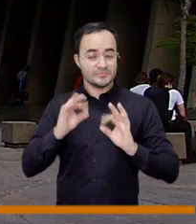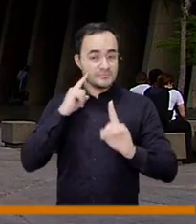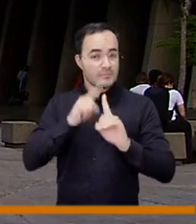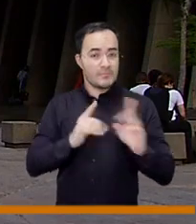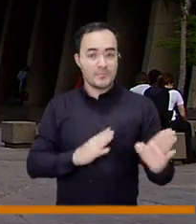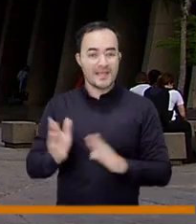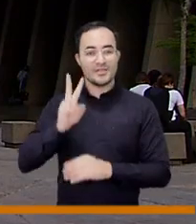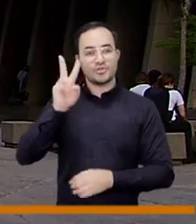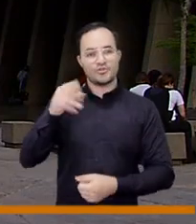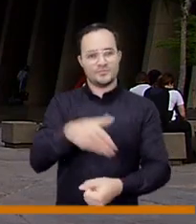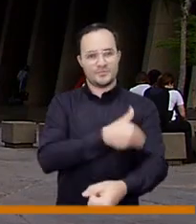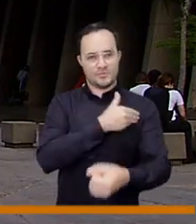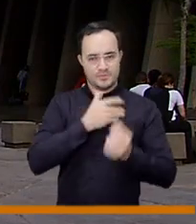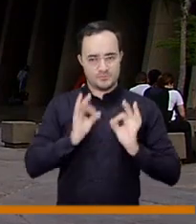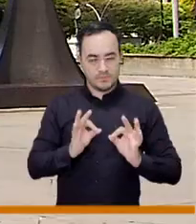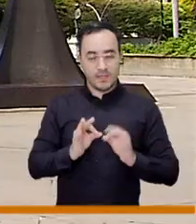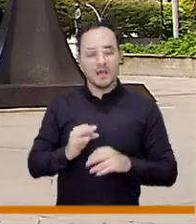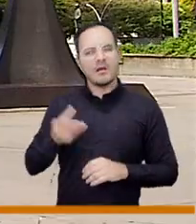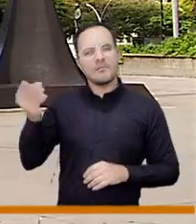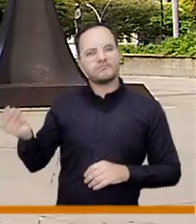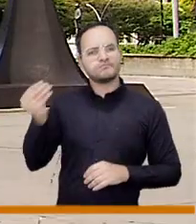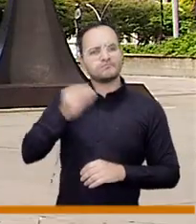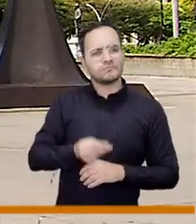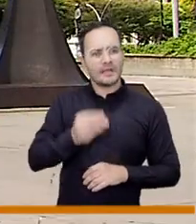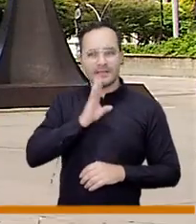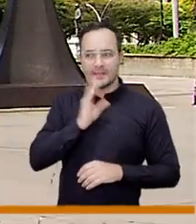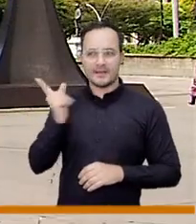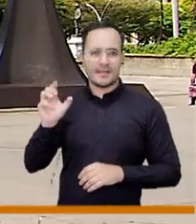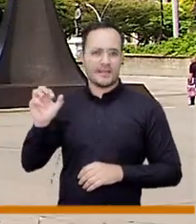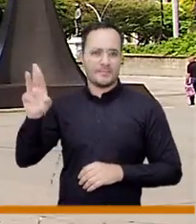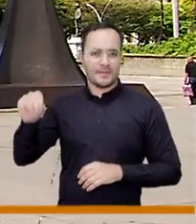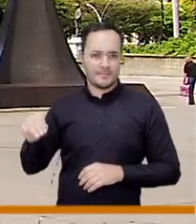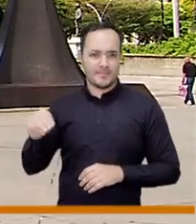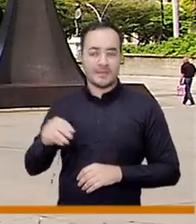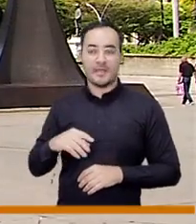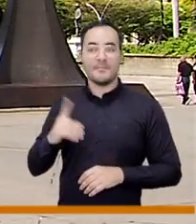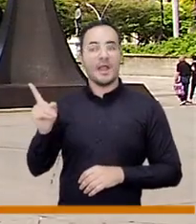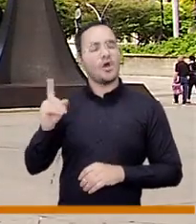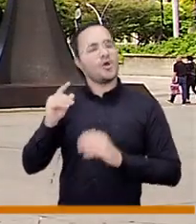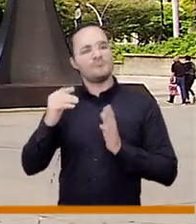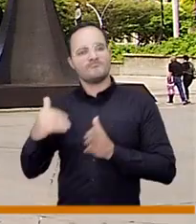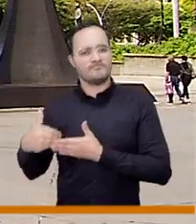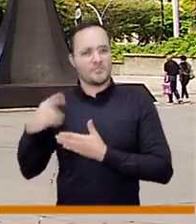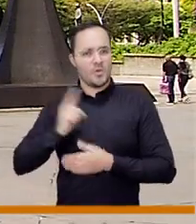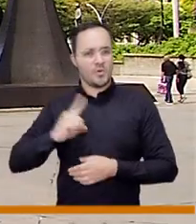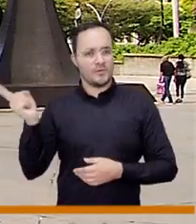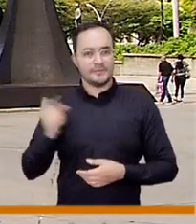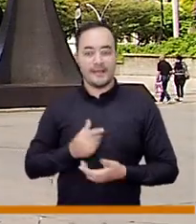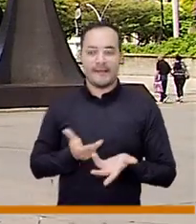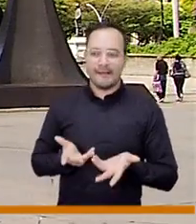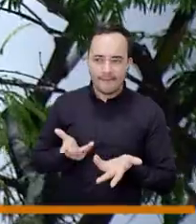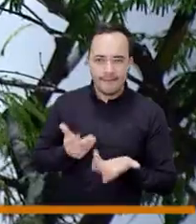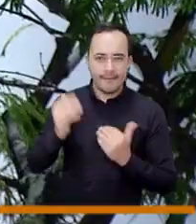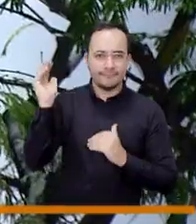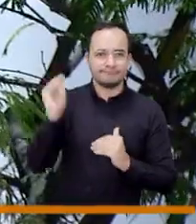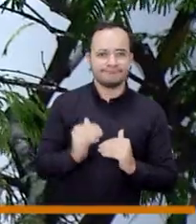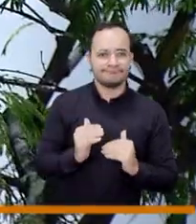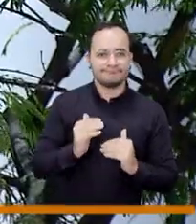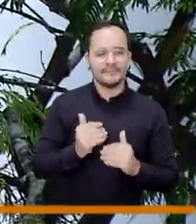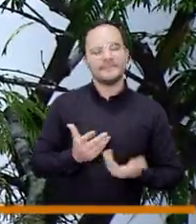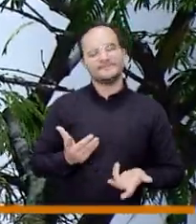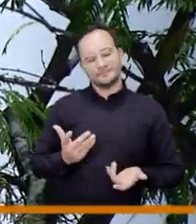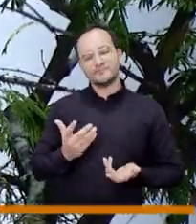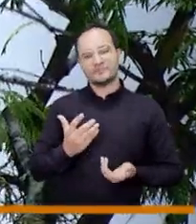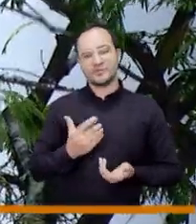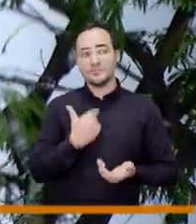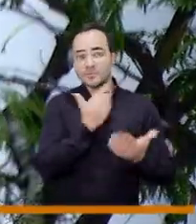dos billones de pesos que venían transferidos de pm al no darse se dio un recorte que le propusimos a administración distrital que incluso